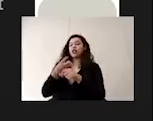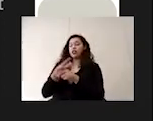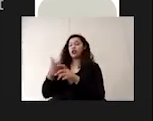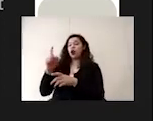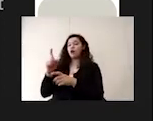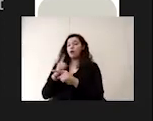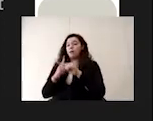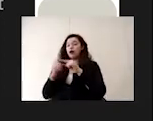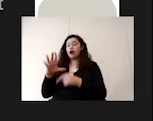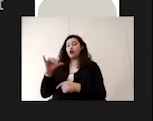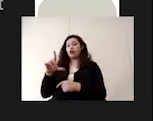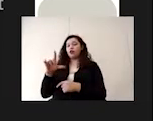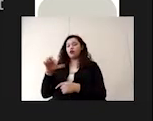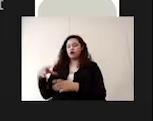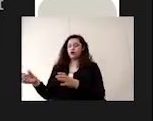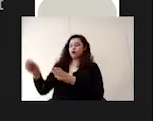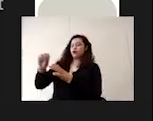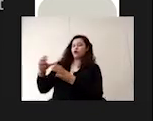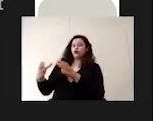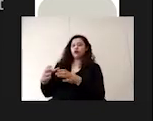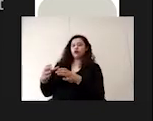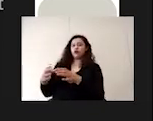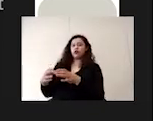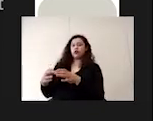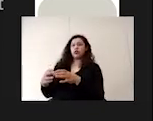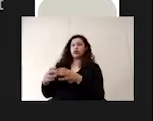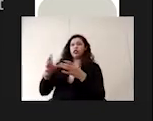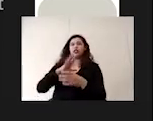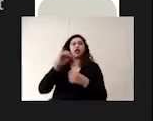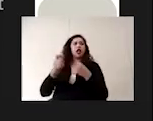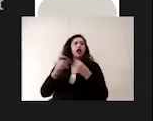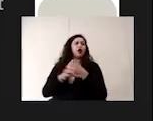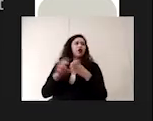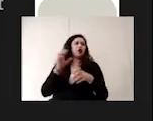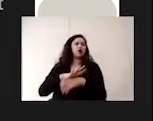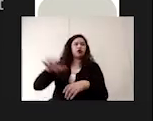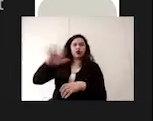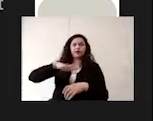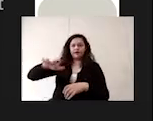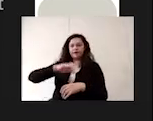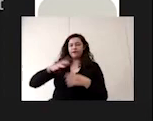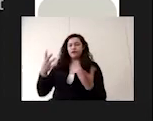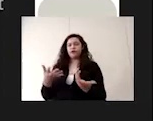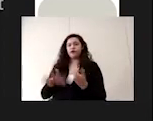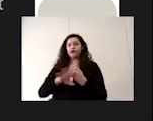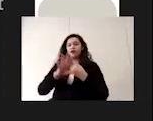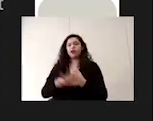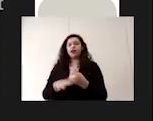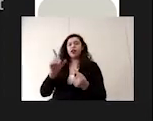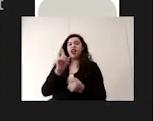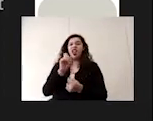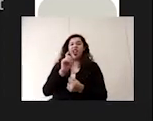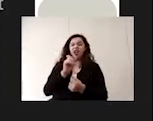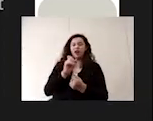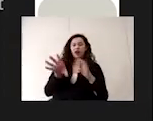tercer bote, evitando dejar residuos de solución, es decir, evitando dejar charcos o demasiado